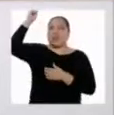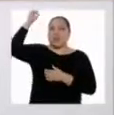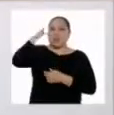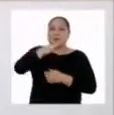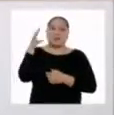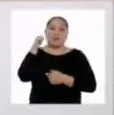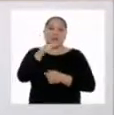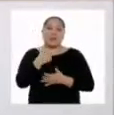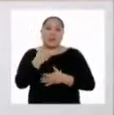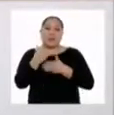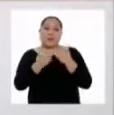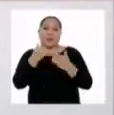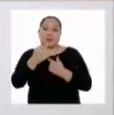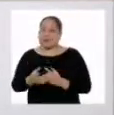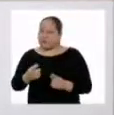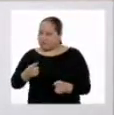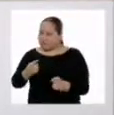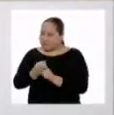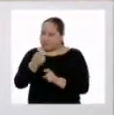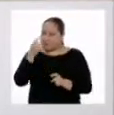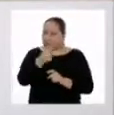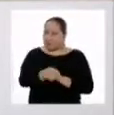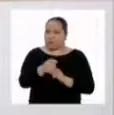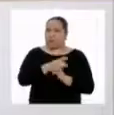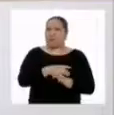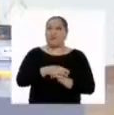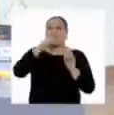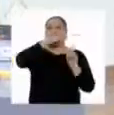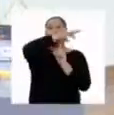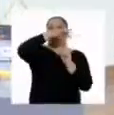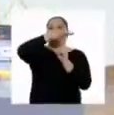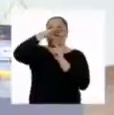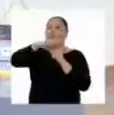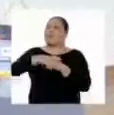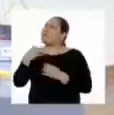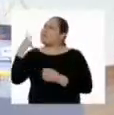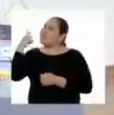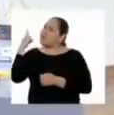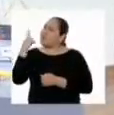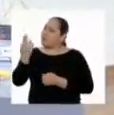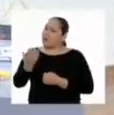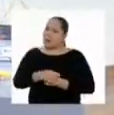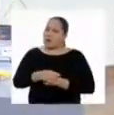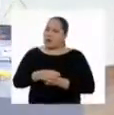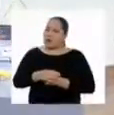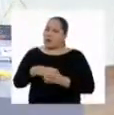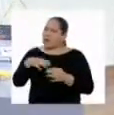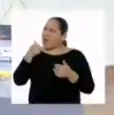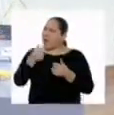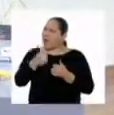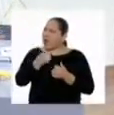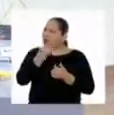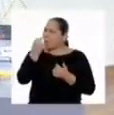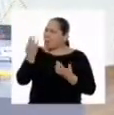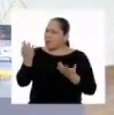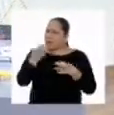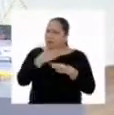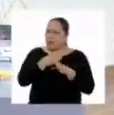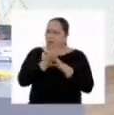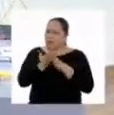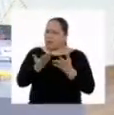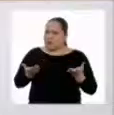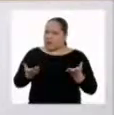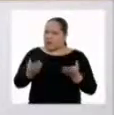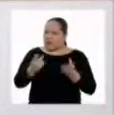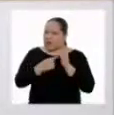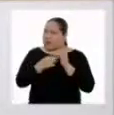Y este proceso tiene un impacto sobre la atmósfera y el clima. Profesora Giovanna, ¿existe alguna fórmula que explique químicamente la